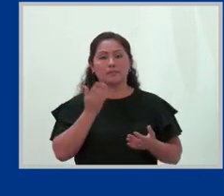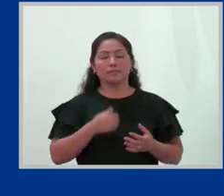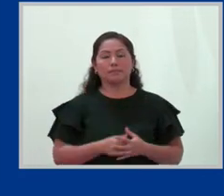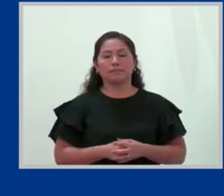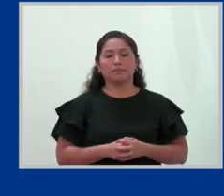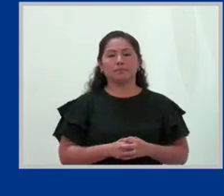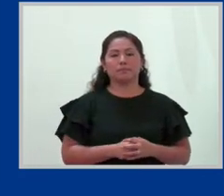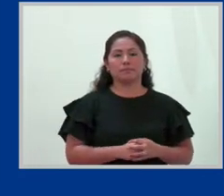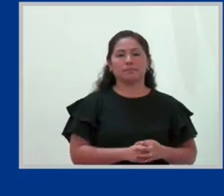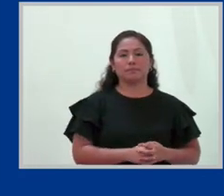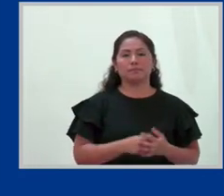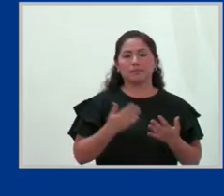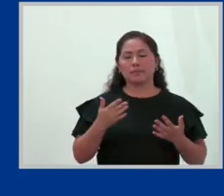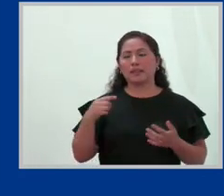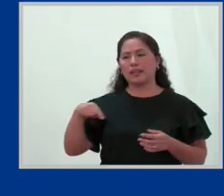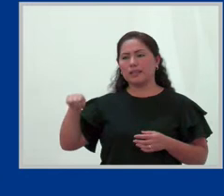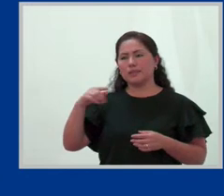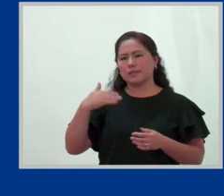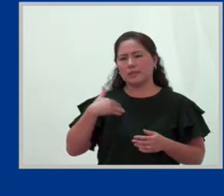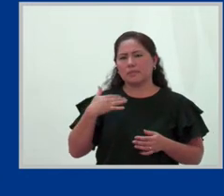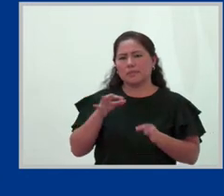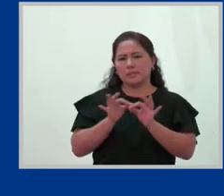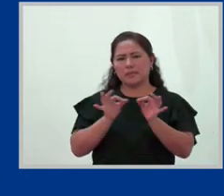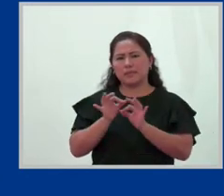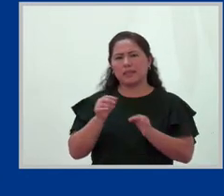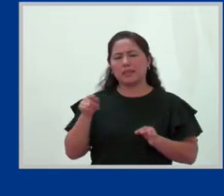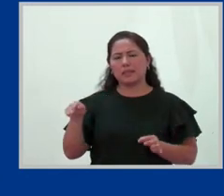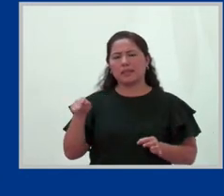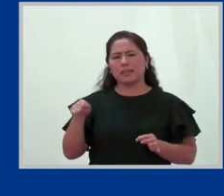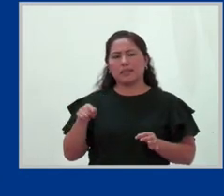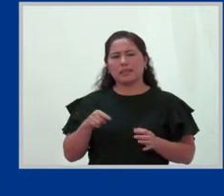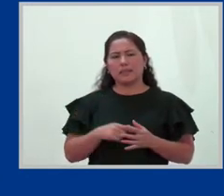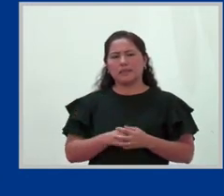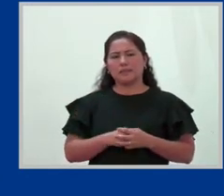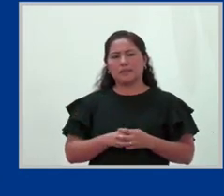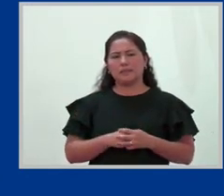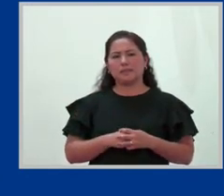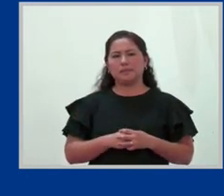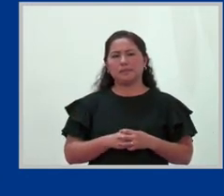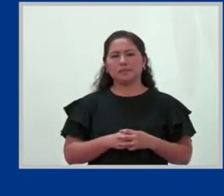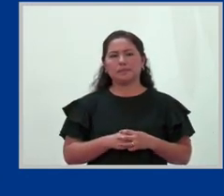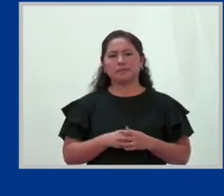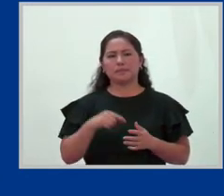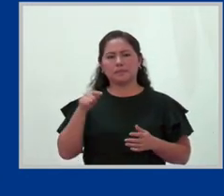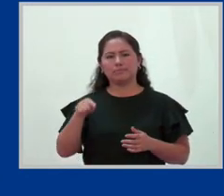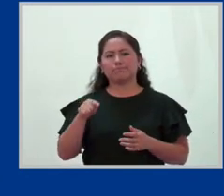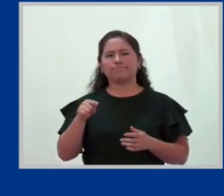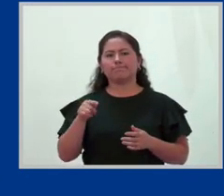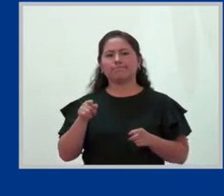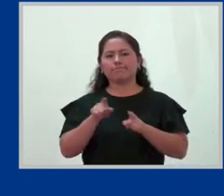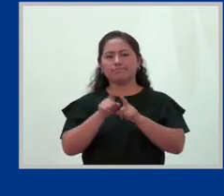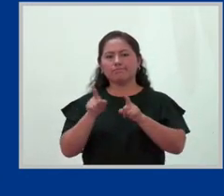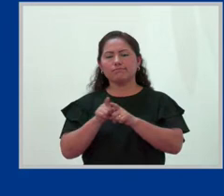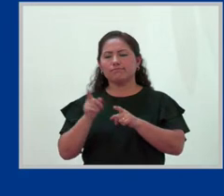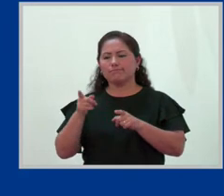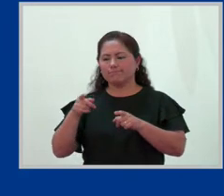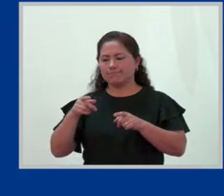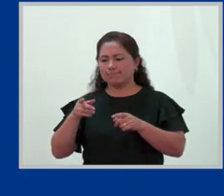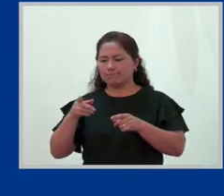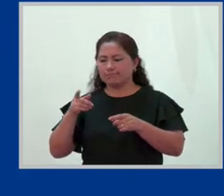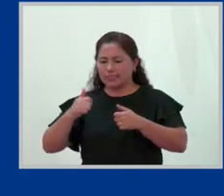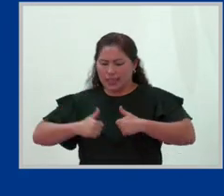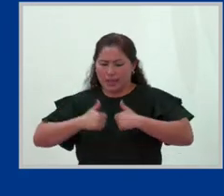por ejemplo, que en este camino vamos, ¿no? Hay un, en el camino hacia un sistema nacional de cuidados